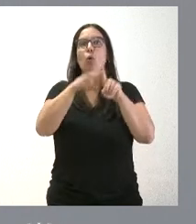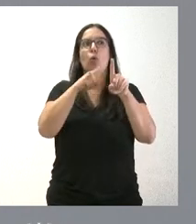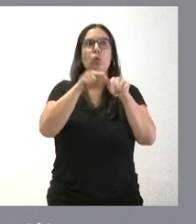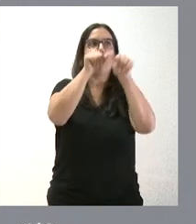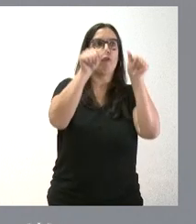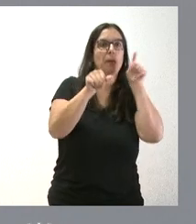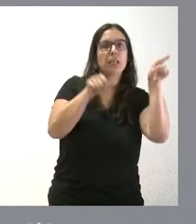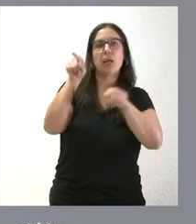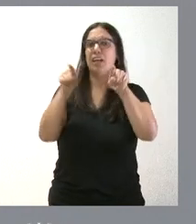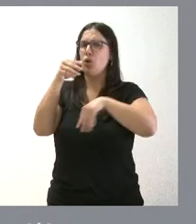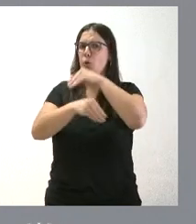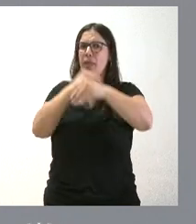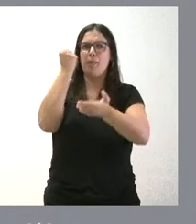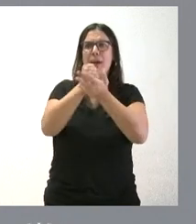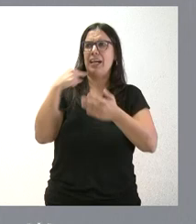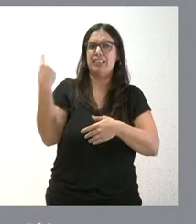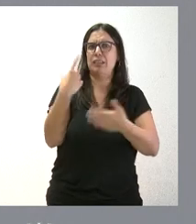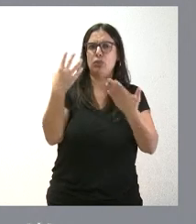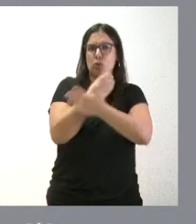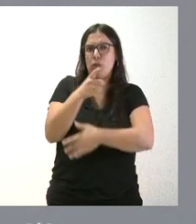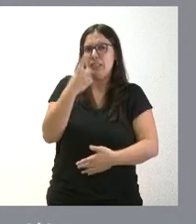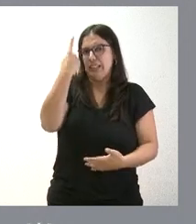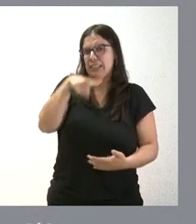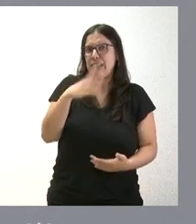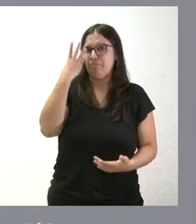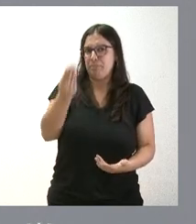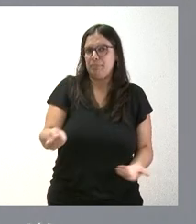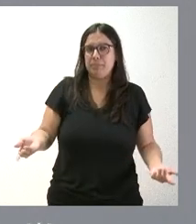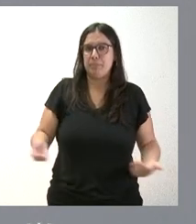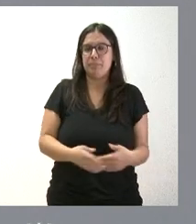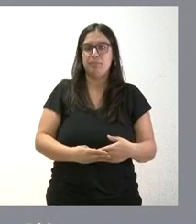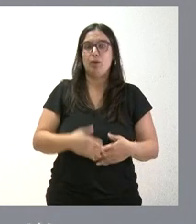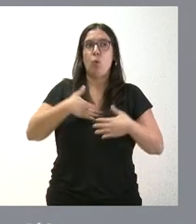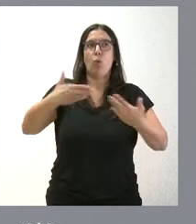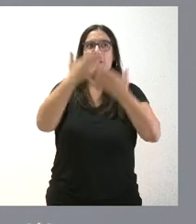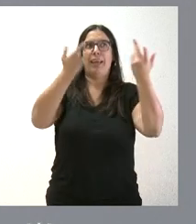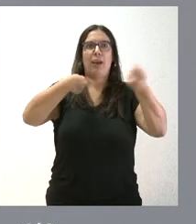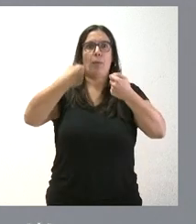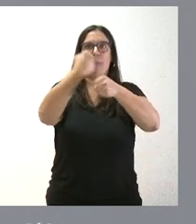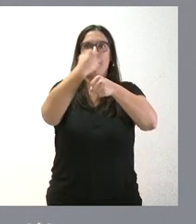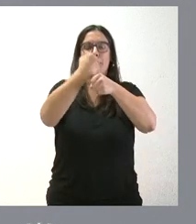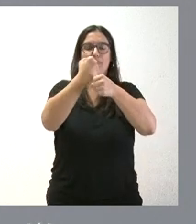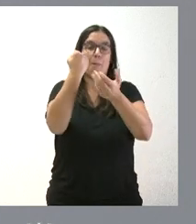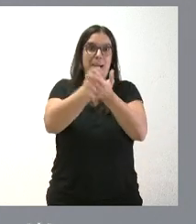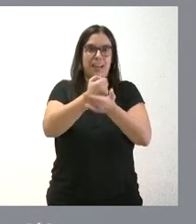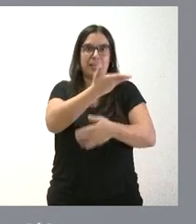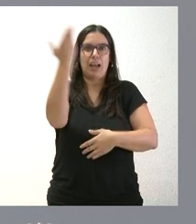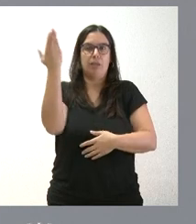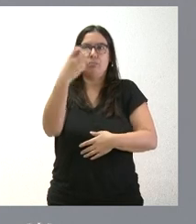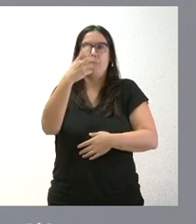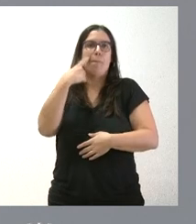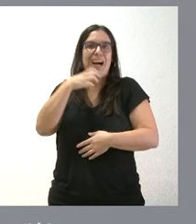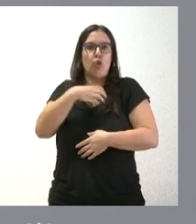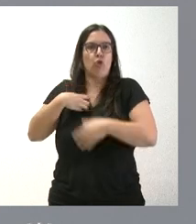hacen todas las marcas comerciales, como usted puede comprender. Usted cualquier marca comercial que coja, la de un banco